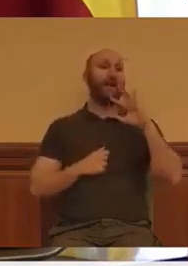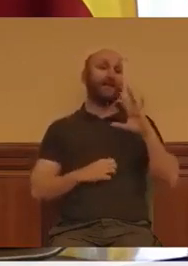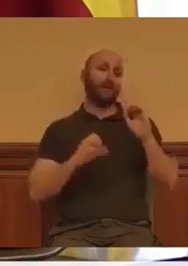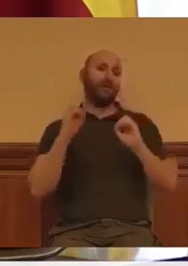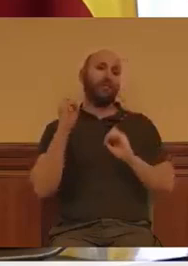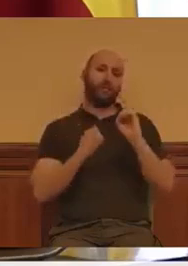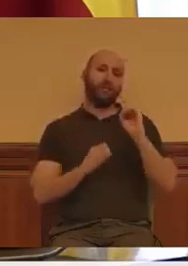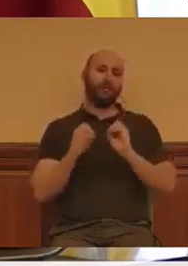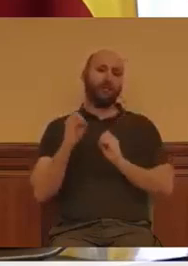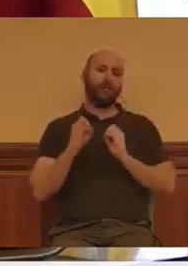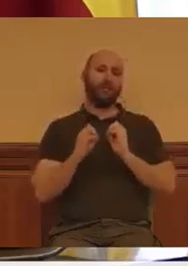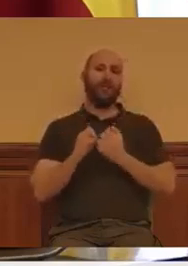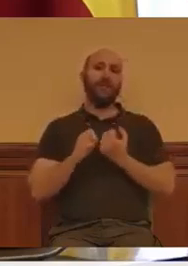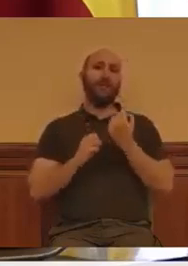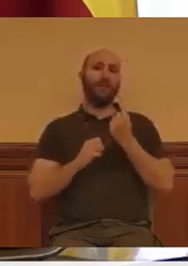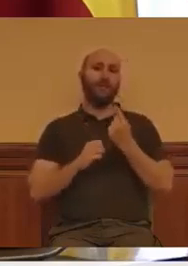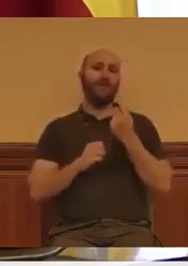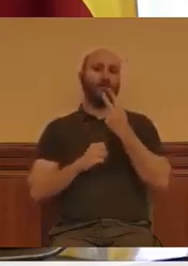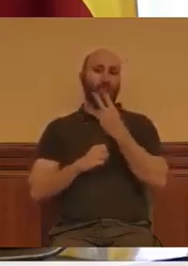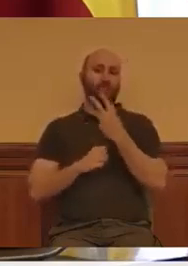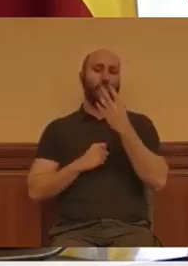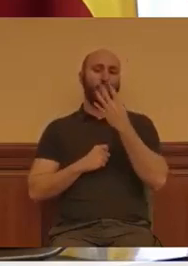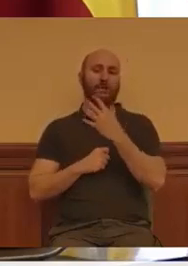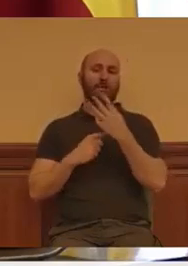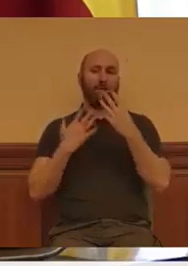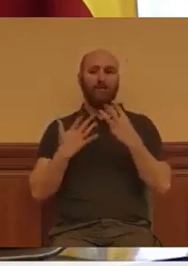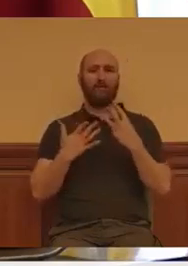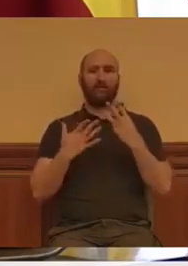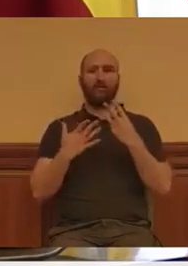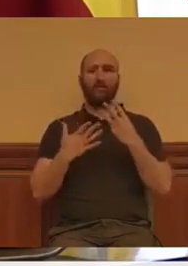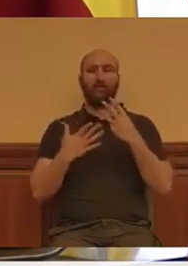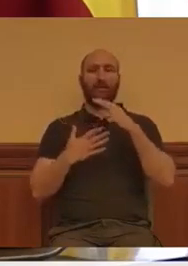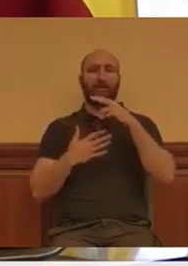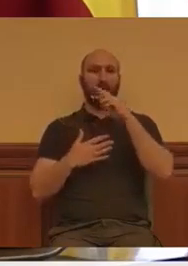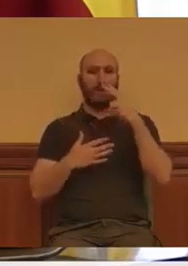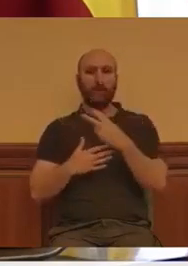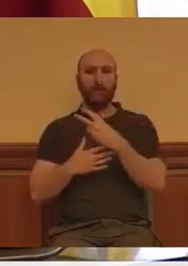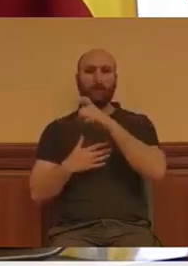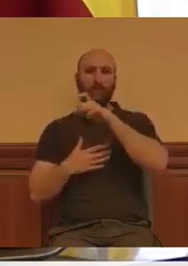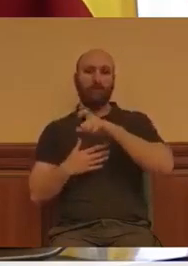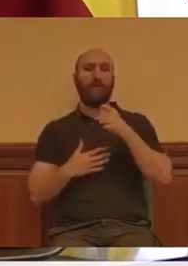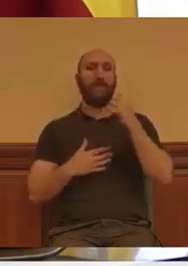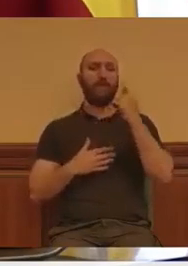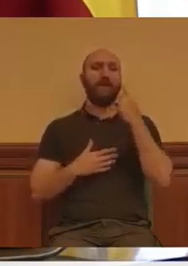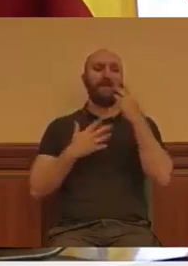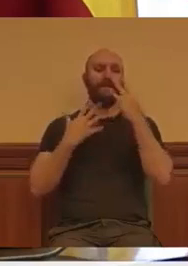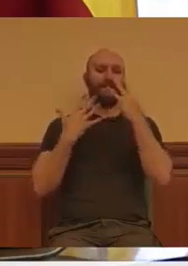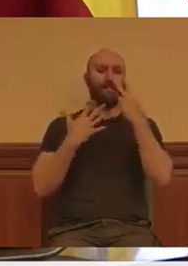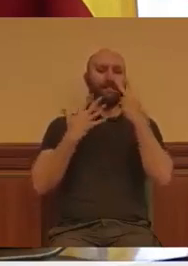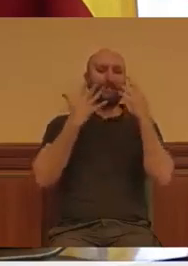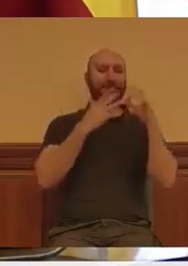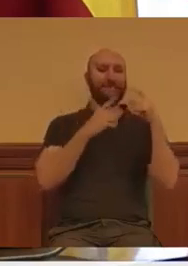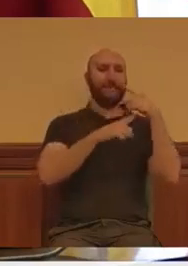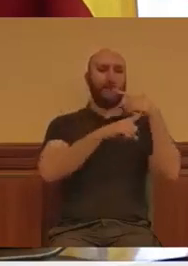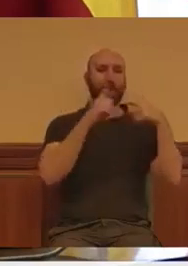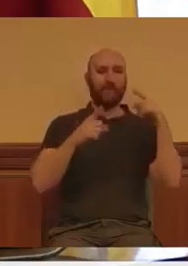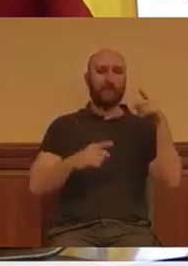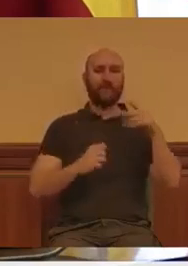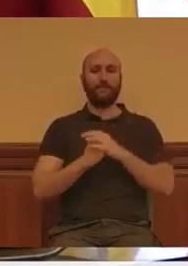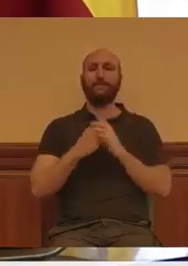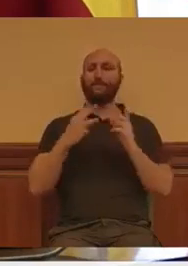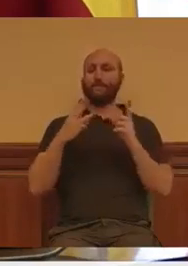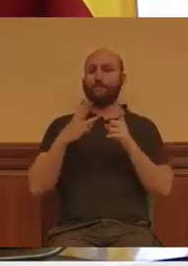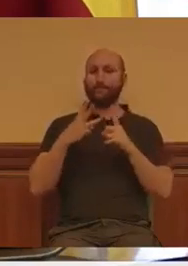y 1.248 euros habitantes cuando la media es de 1.370. Tercer titular, el